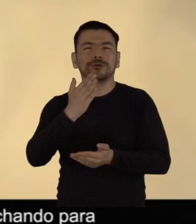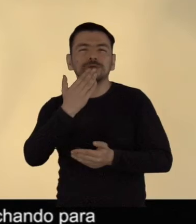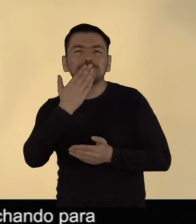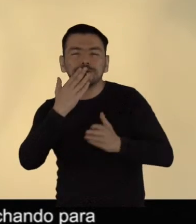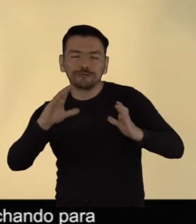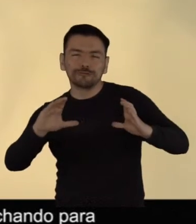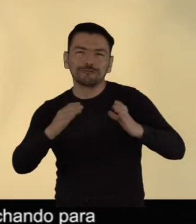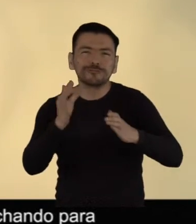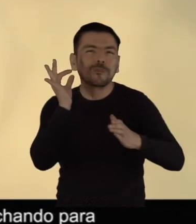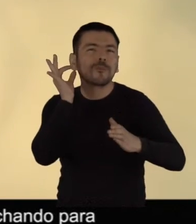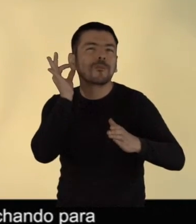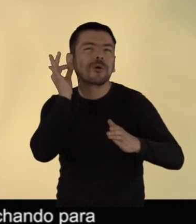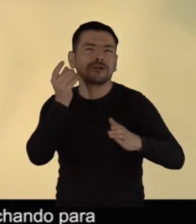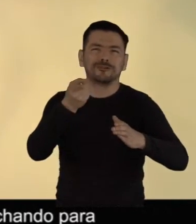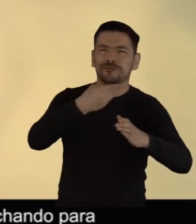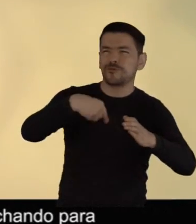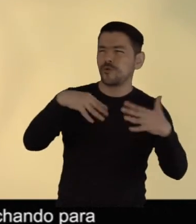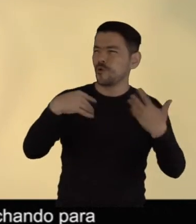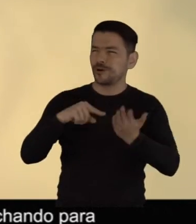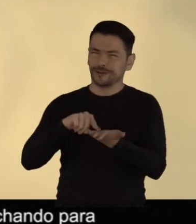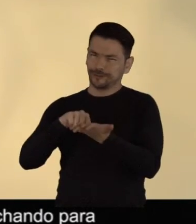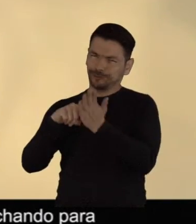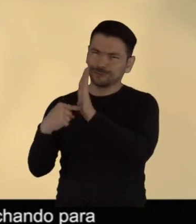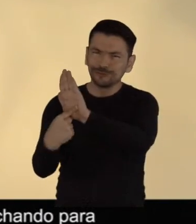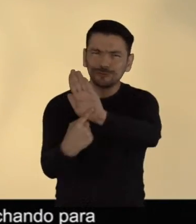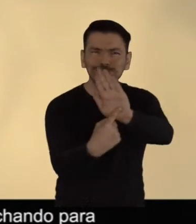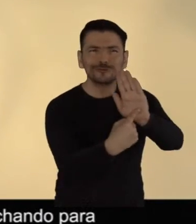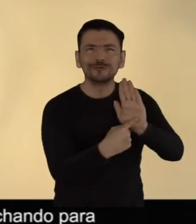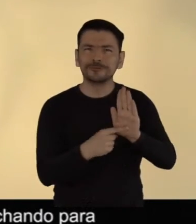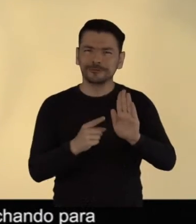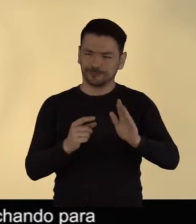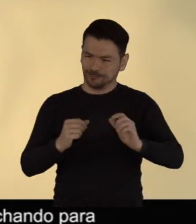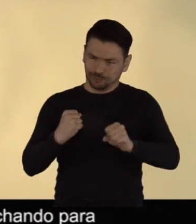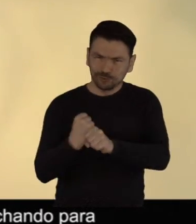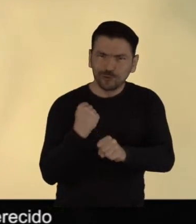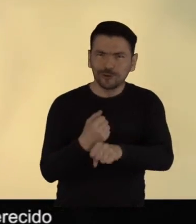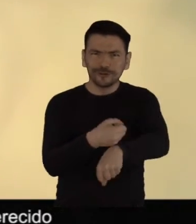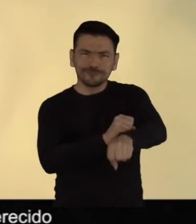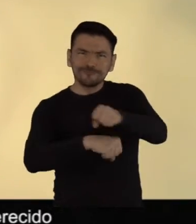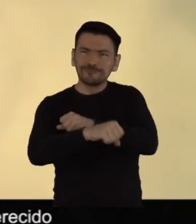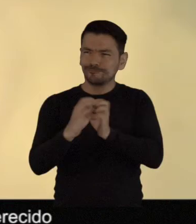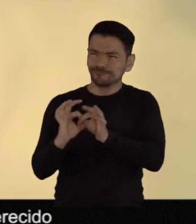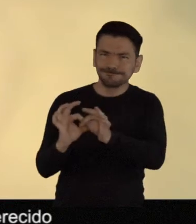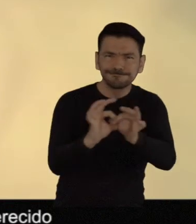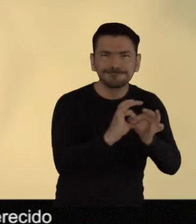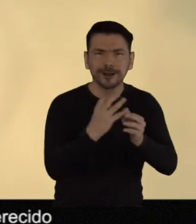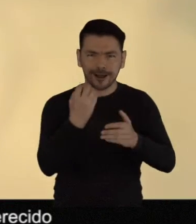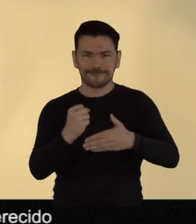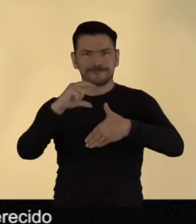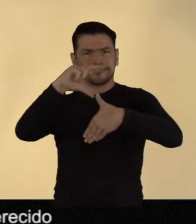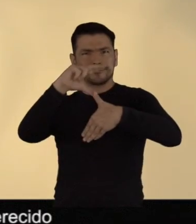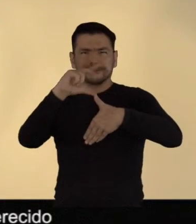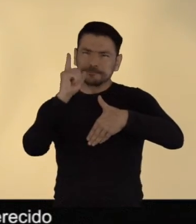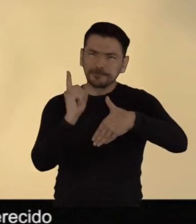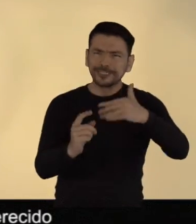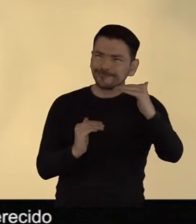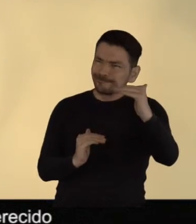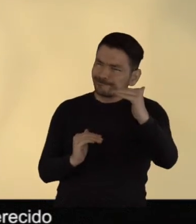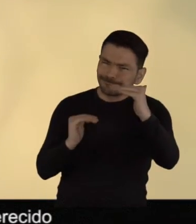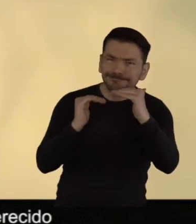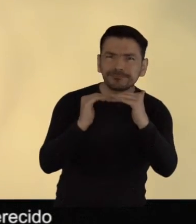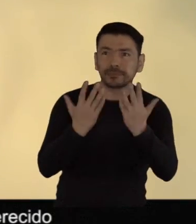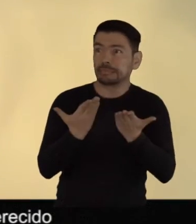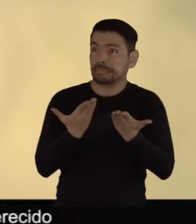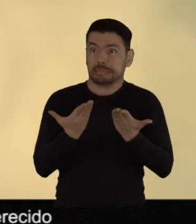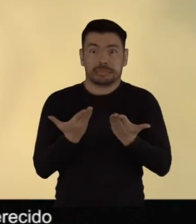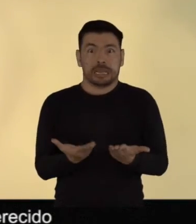luchando para la justicia social junto con otros colectivos en la región. Hoy tomamos un momento bien